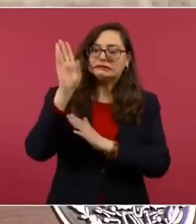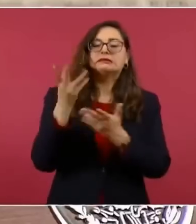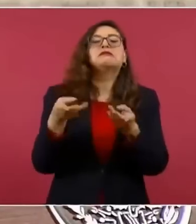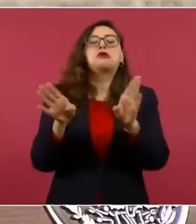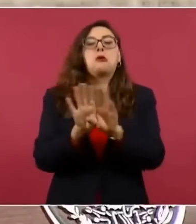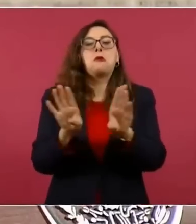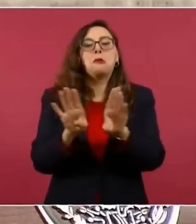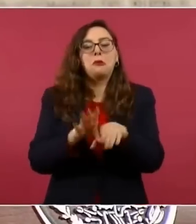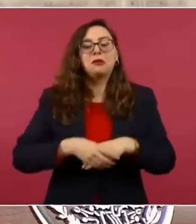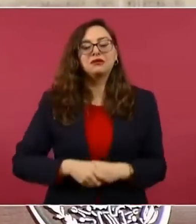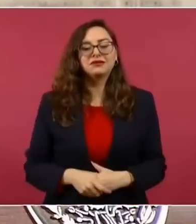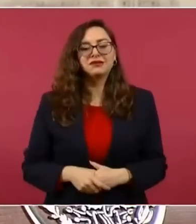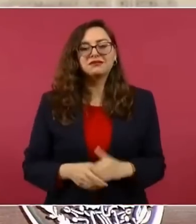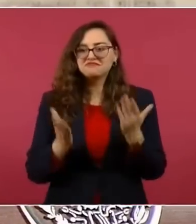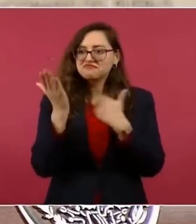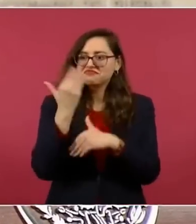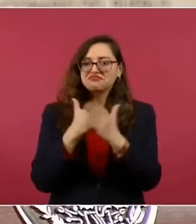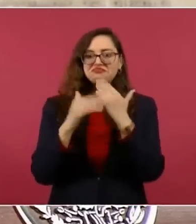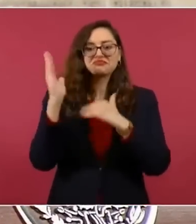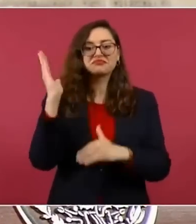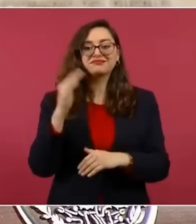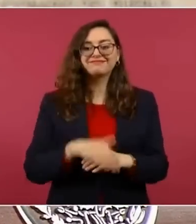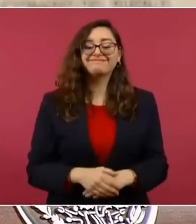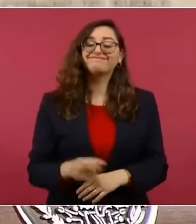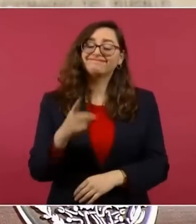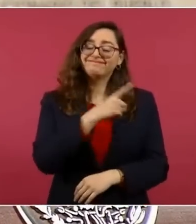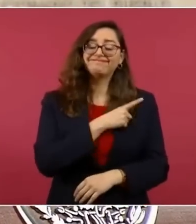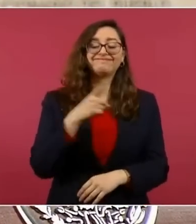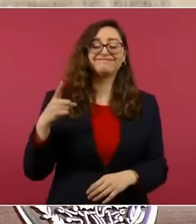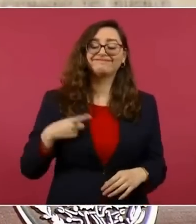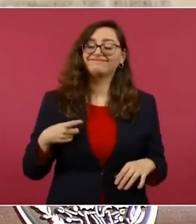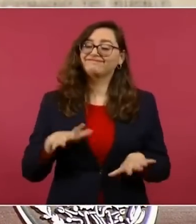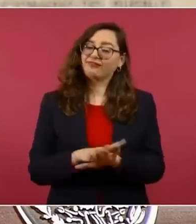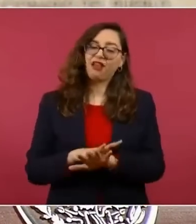es una transformación.